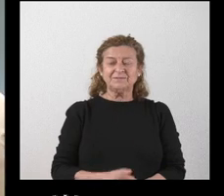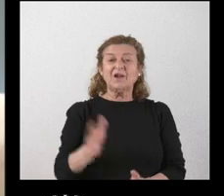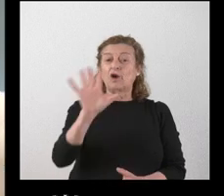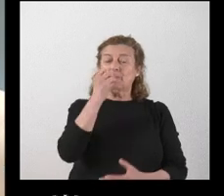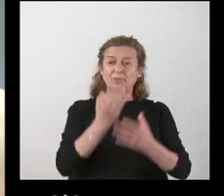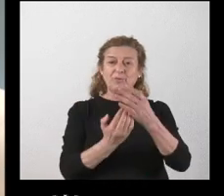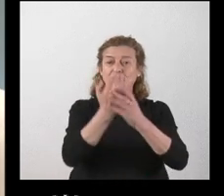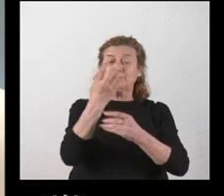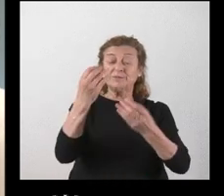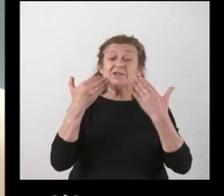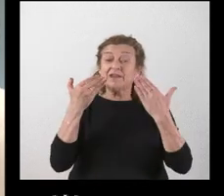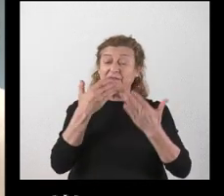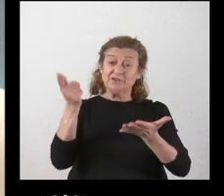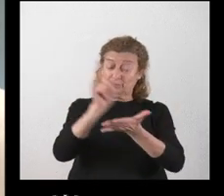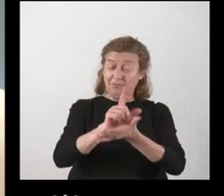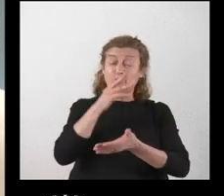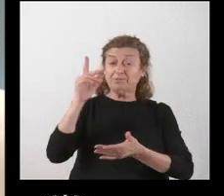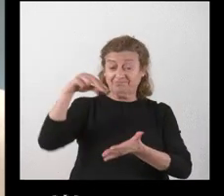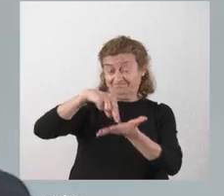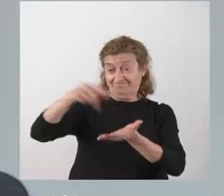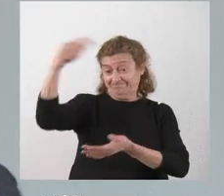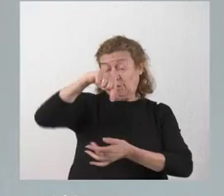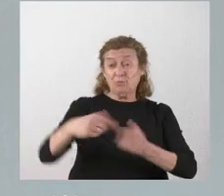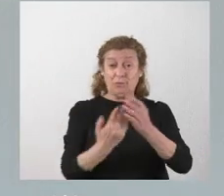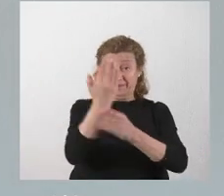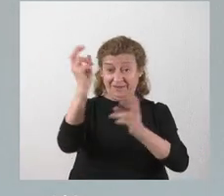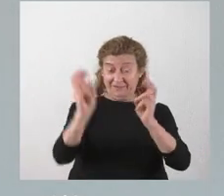Muchas gracias y muchas gracias nuevamente por su presencia hoy aquí esta mañana,